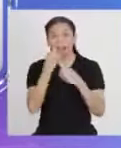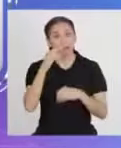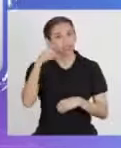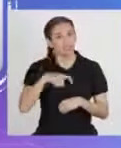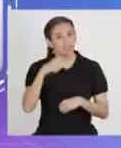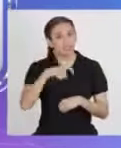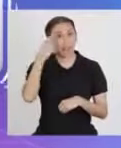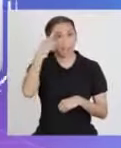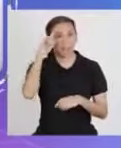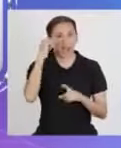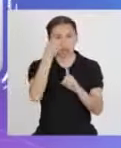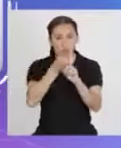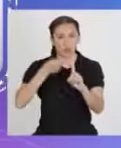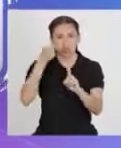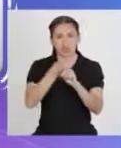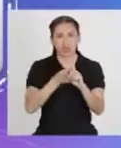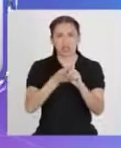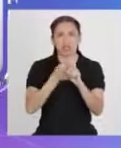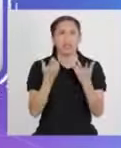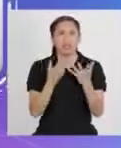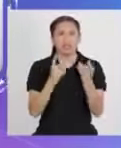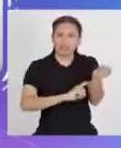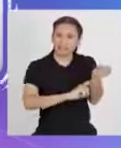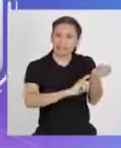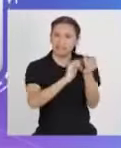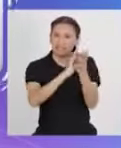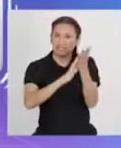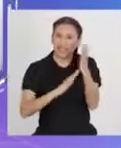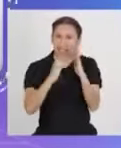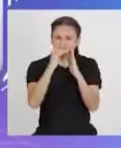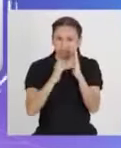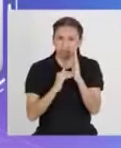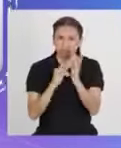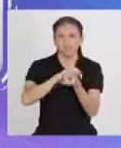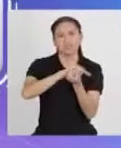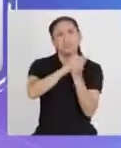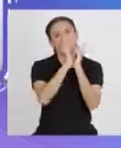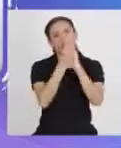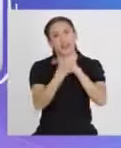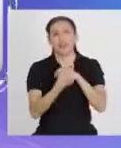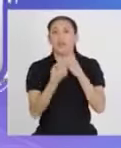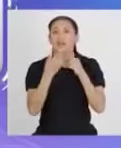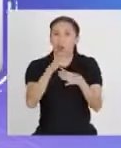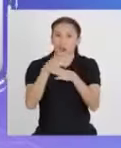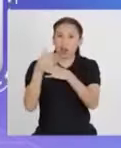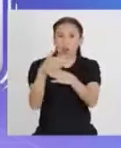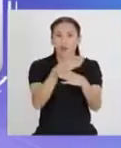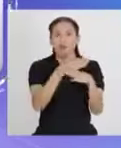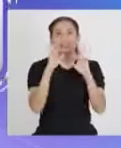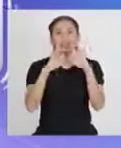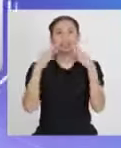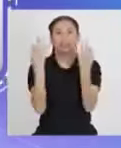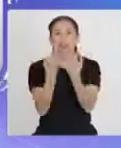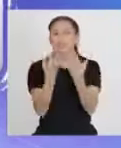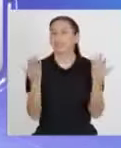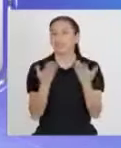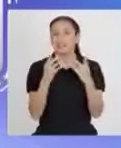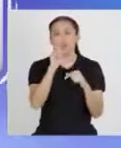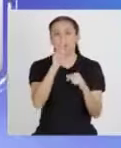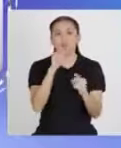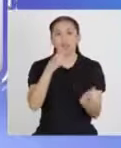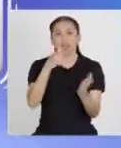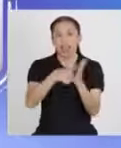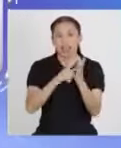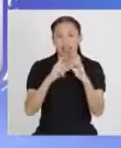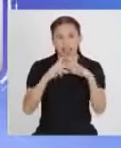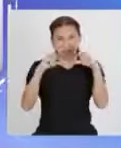necesarios para luchar contra la anemia y compartir la información con las familias a través de